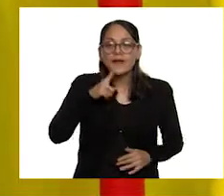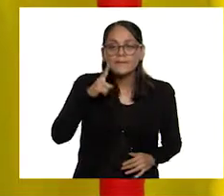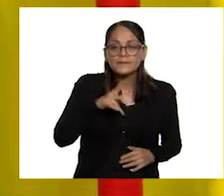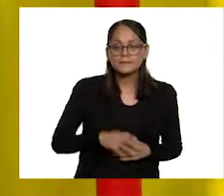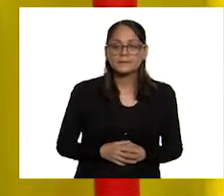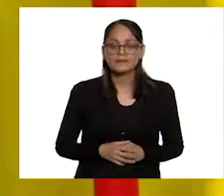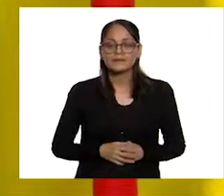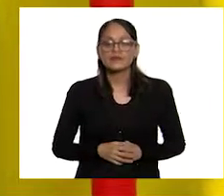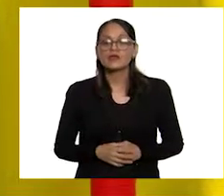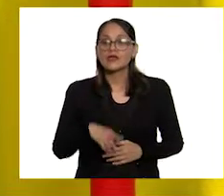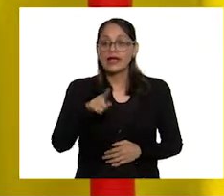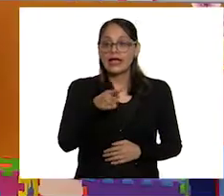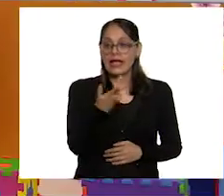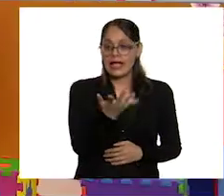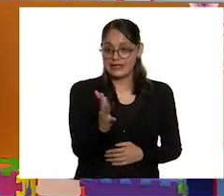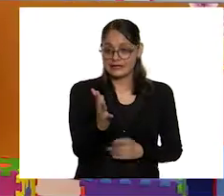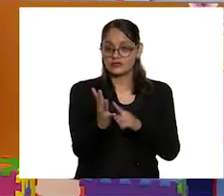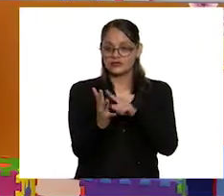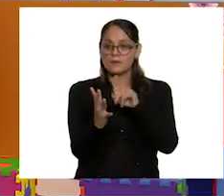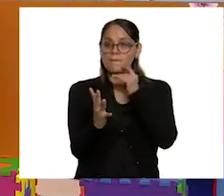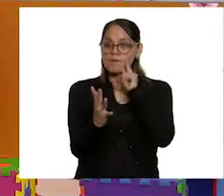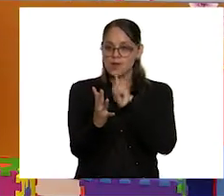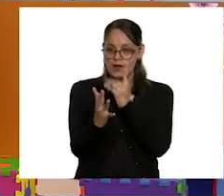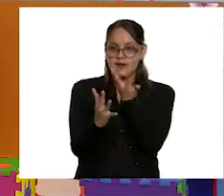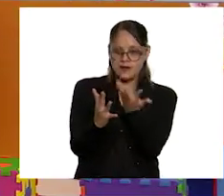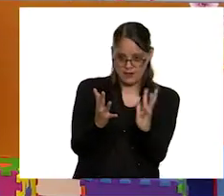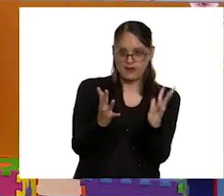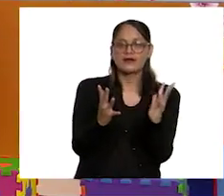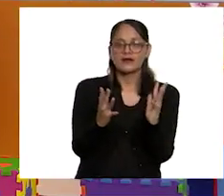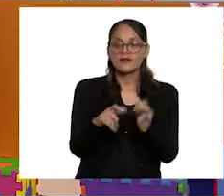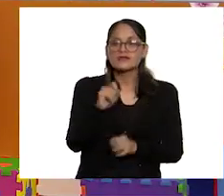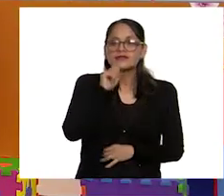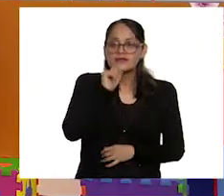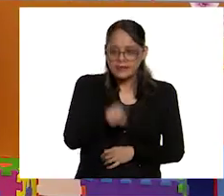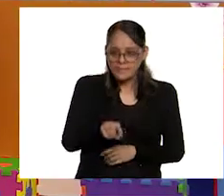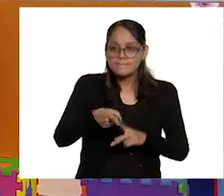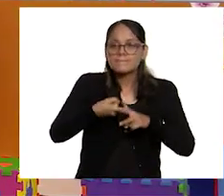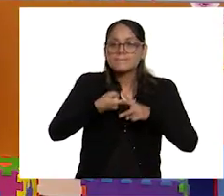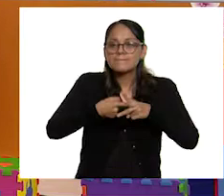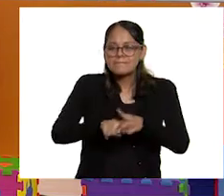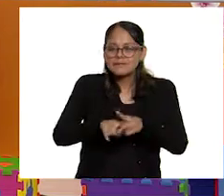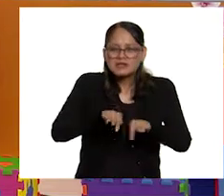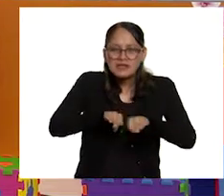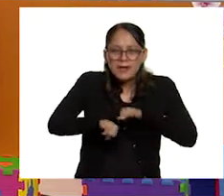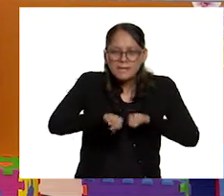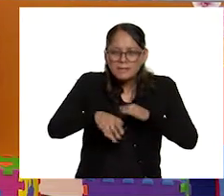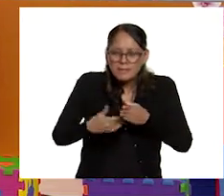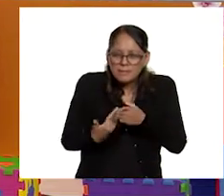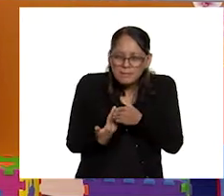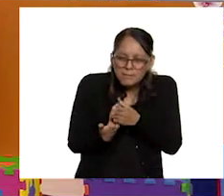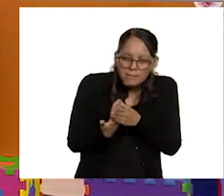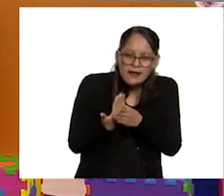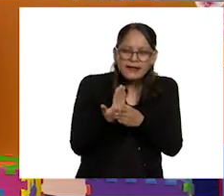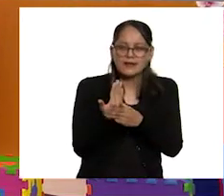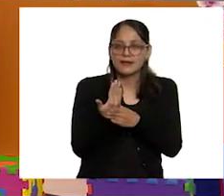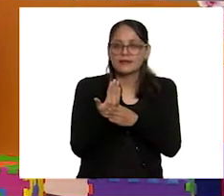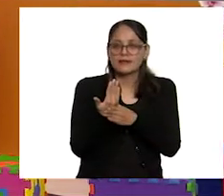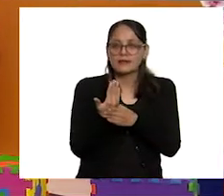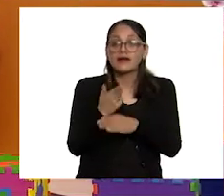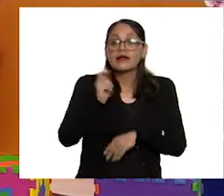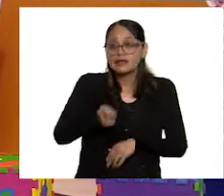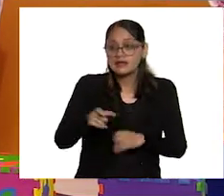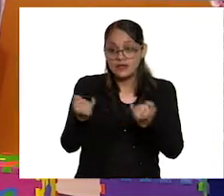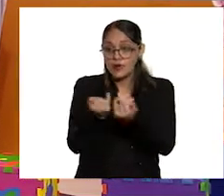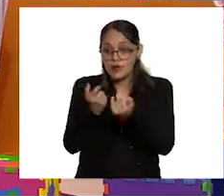descubrirlo. Ellos y ellas también inician su trabajo muy de mañana. Quiere decir que son